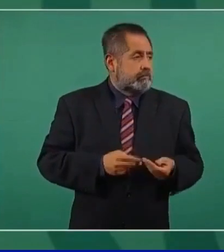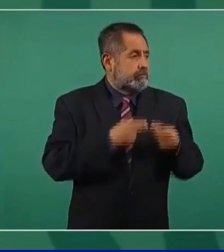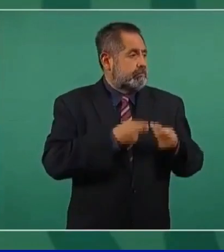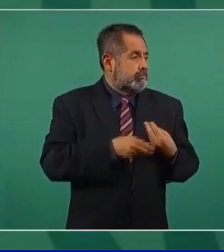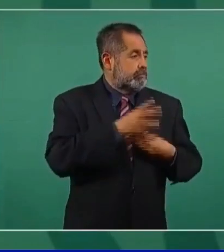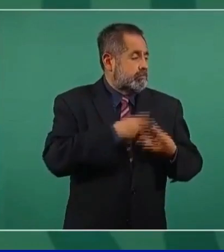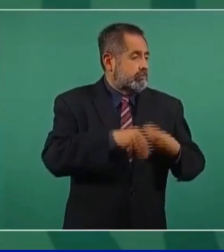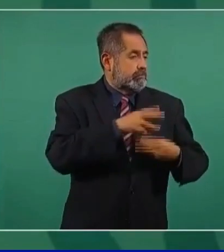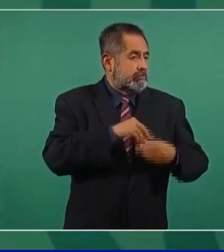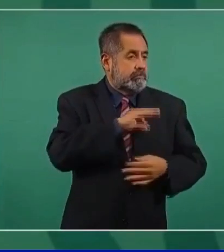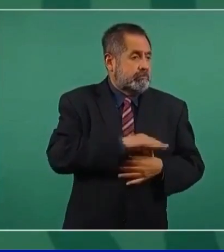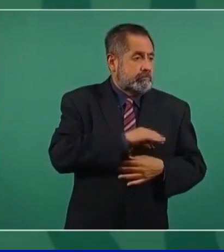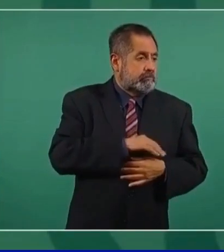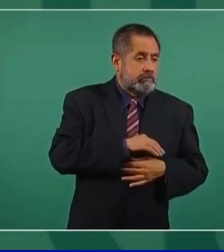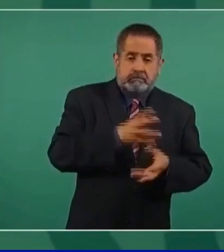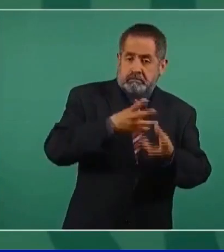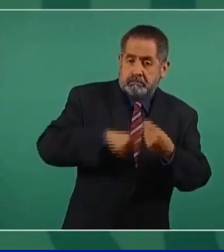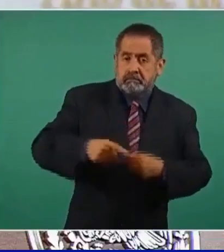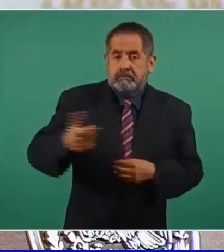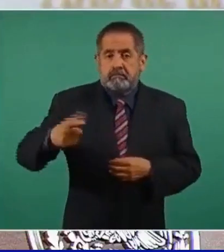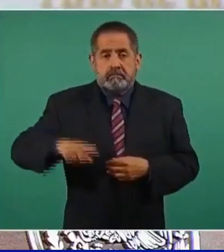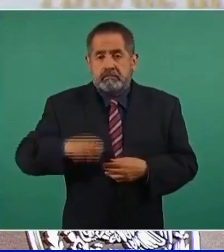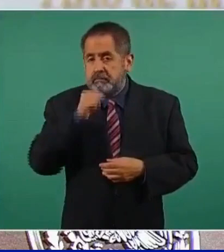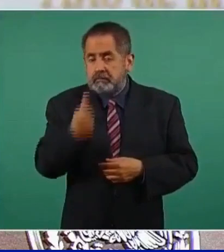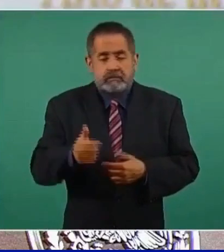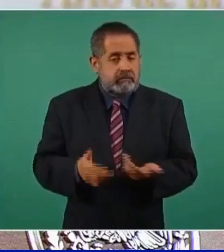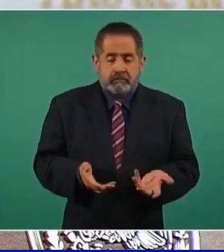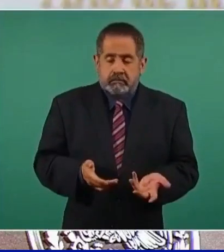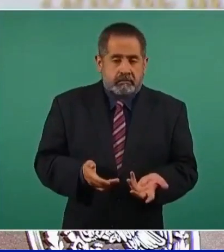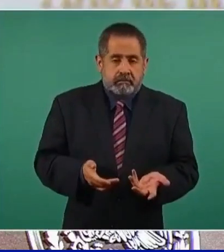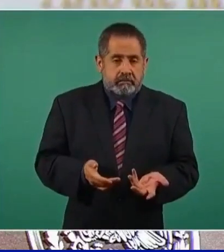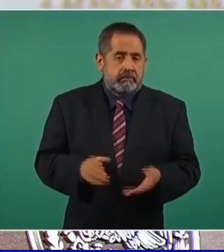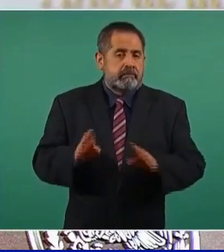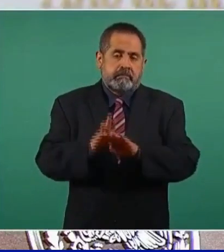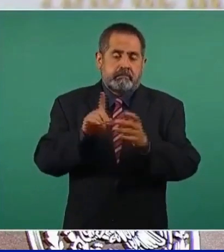Entonces, no llegaba inversión extranjera